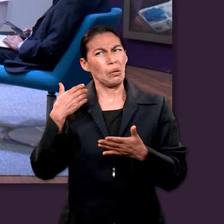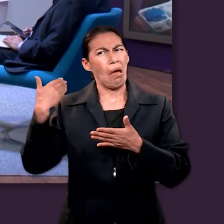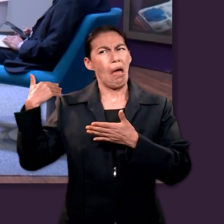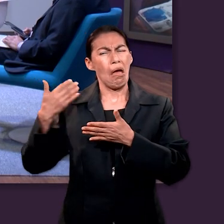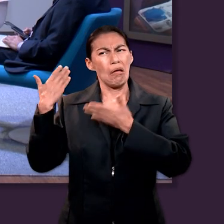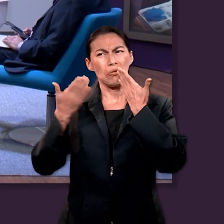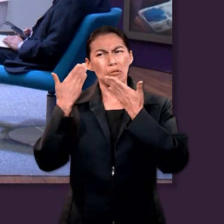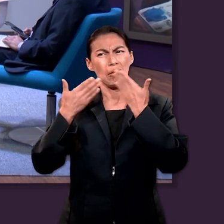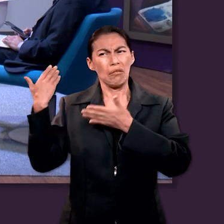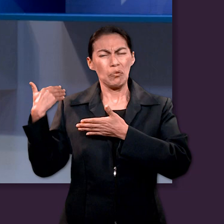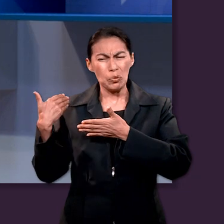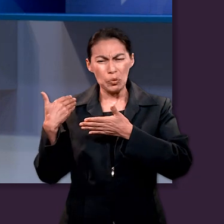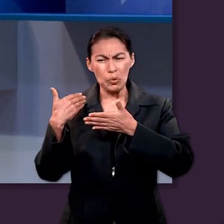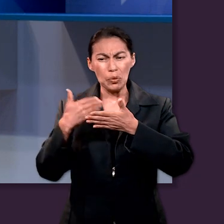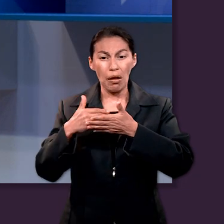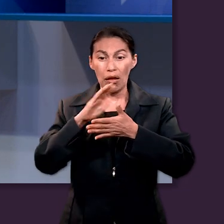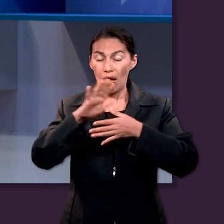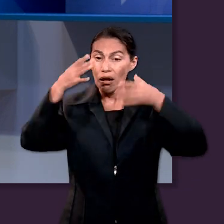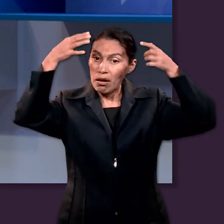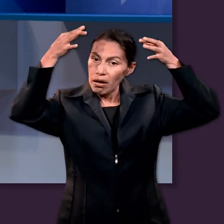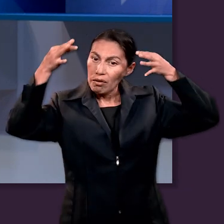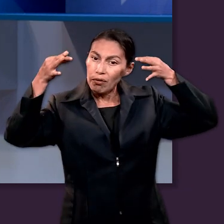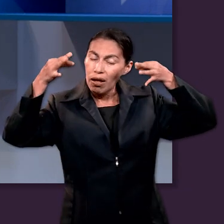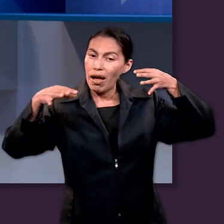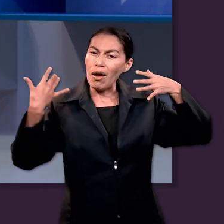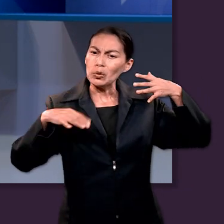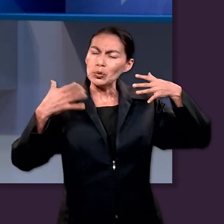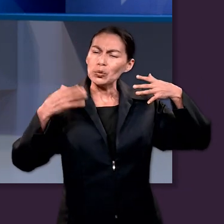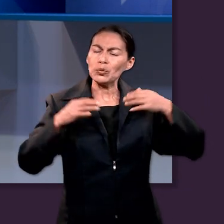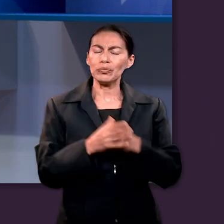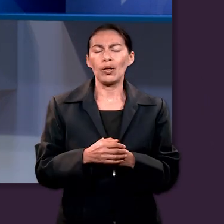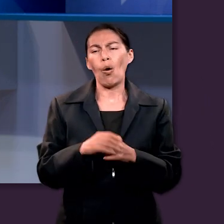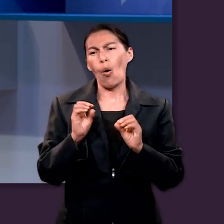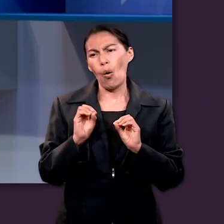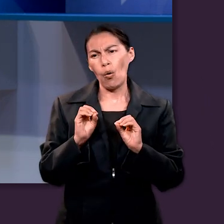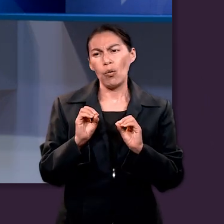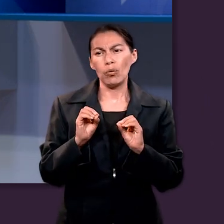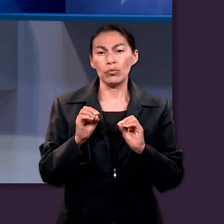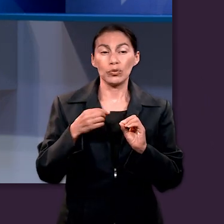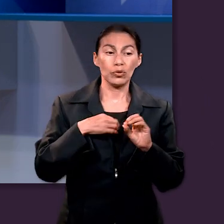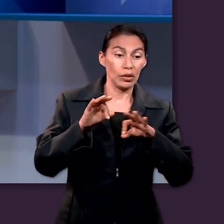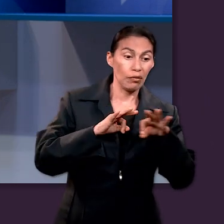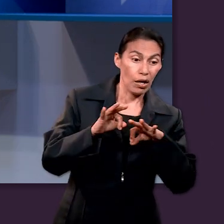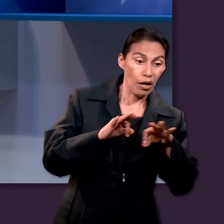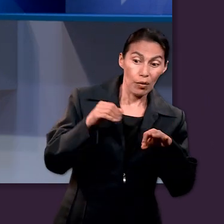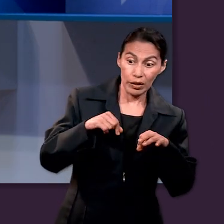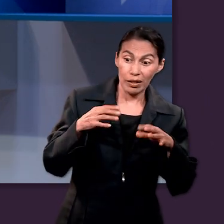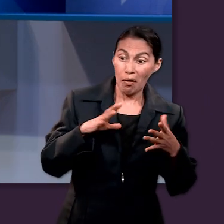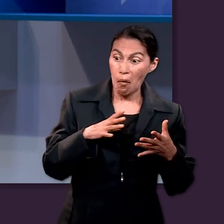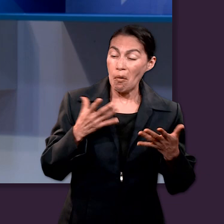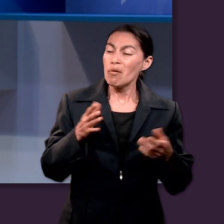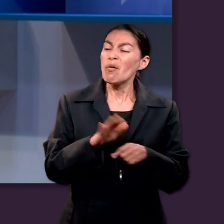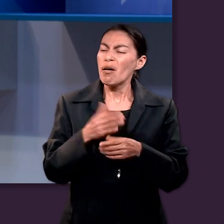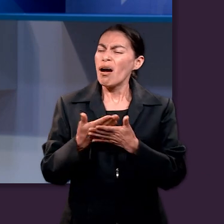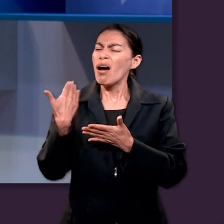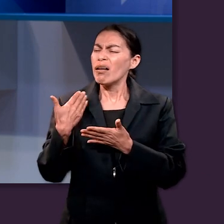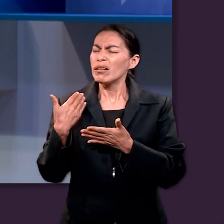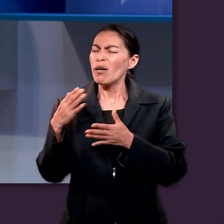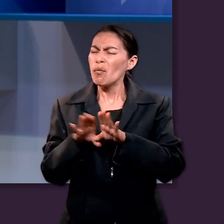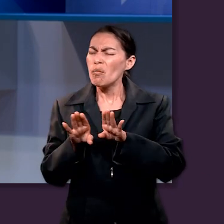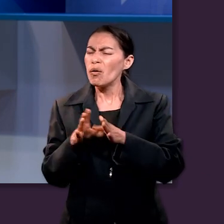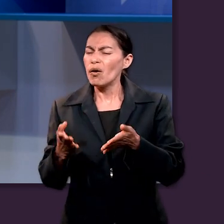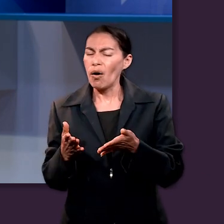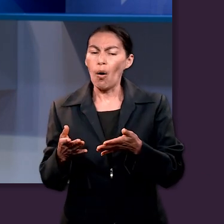pero ya que recapitulas, ¿cómo has llegado hasta acá? ¿Cómo me gradué? ¿Cómo yo terminé trabajando aquí? ¿No?